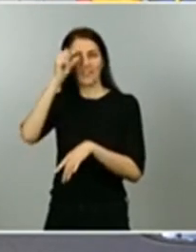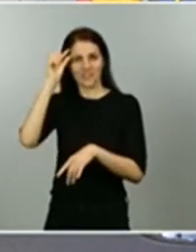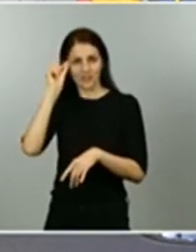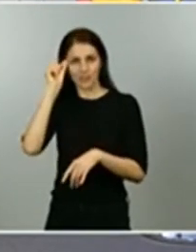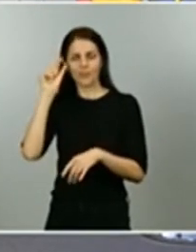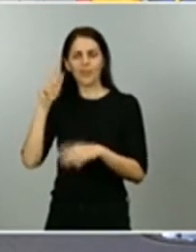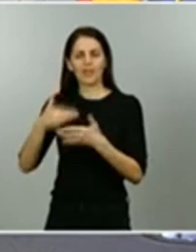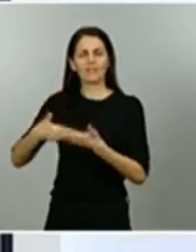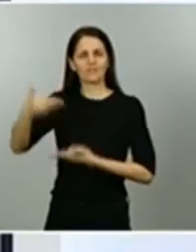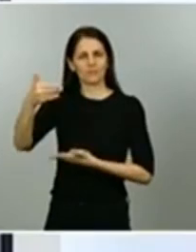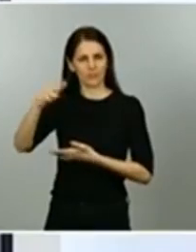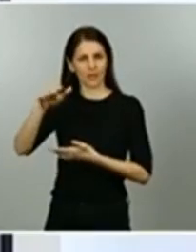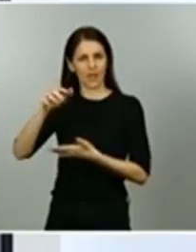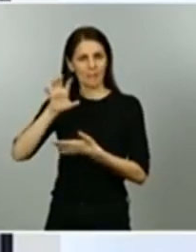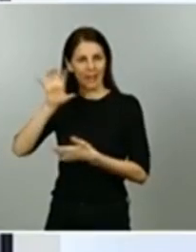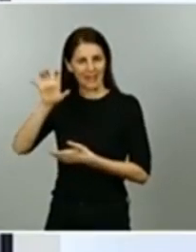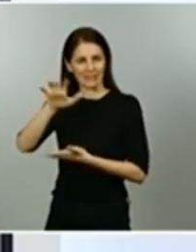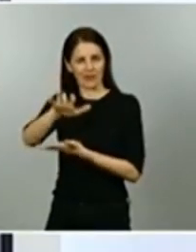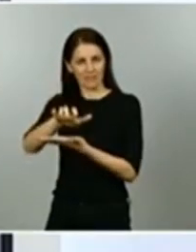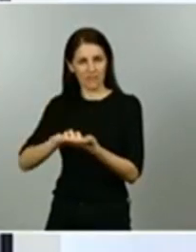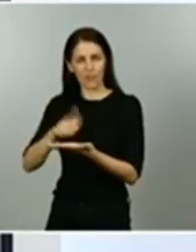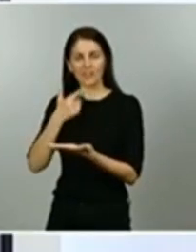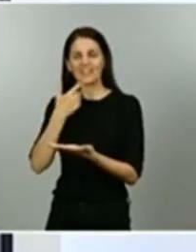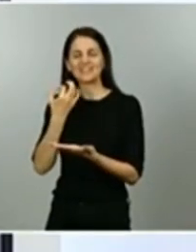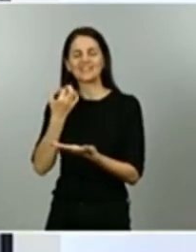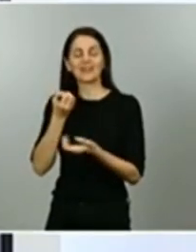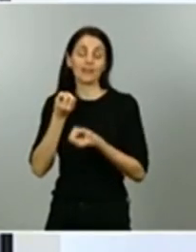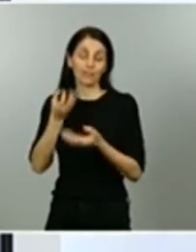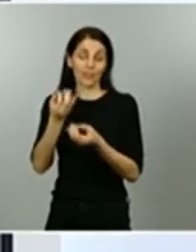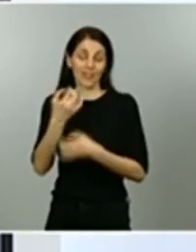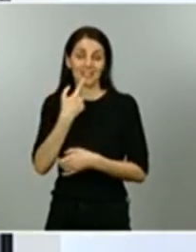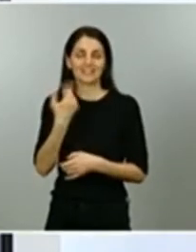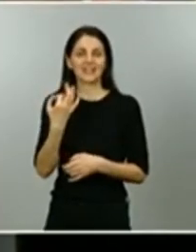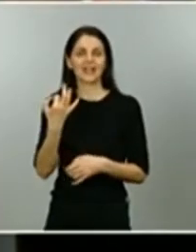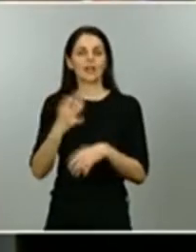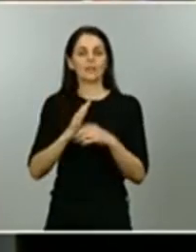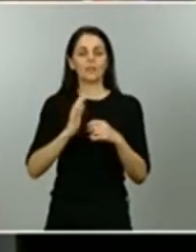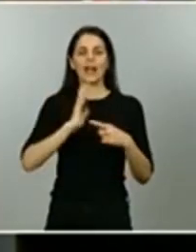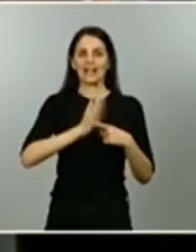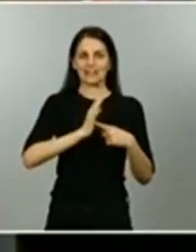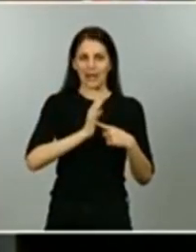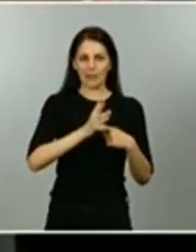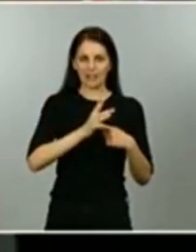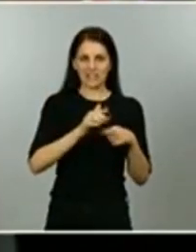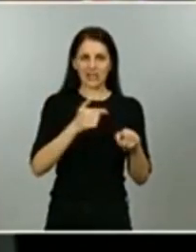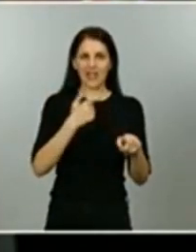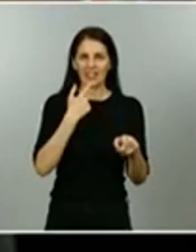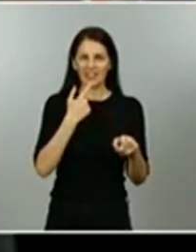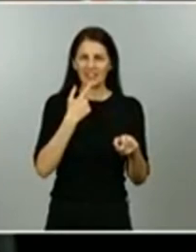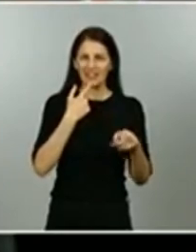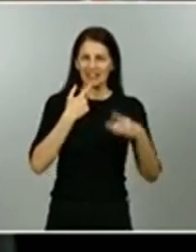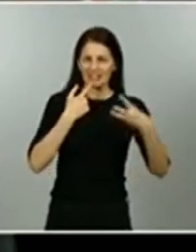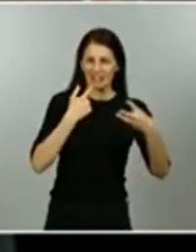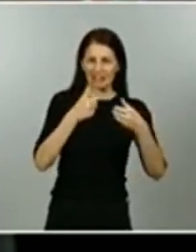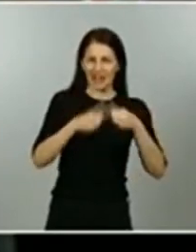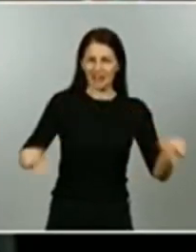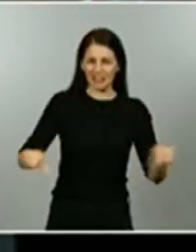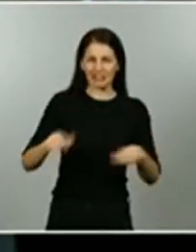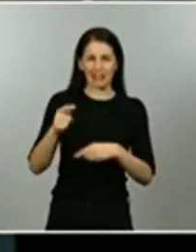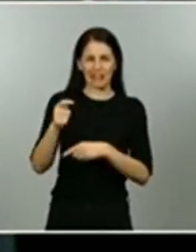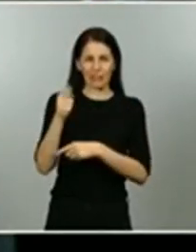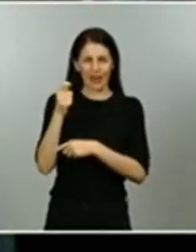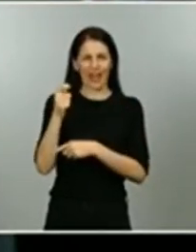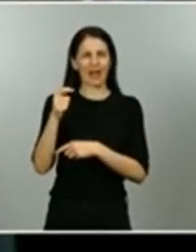Castilla-La Mancha el gobierno regional dice que aquellas provincias creo que son tres Albacete, Ciudad Real y Toledo que no pasan